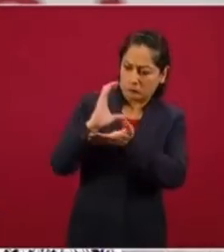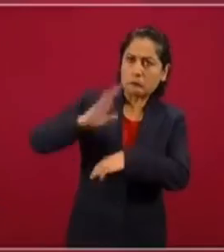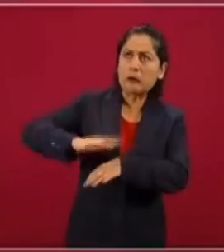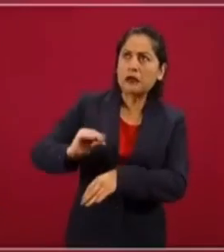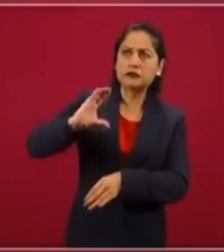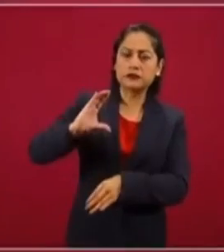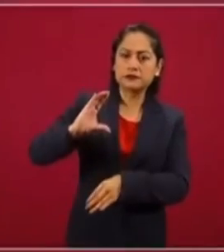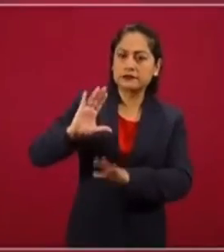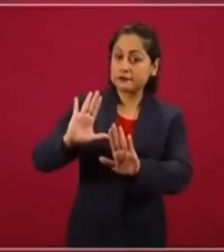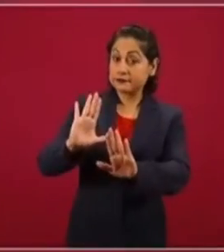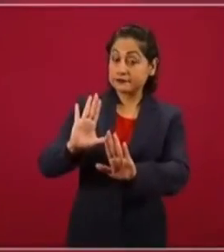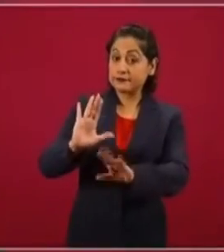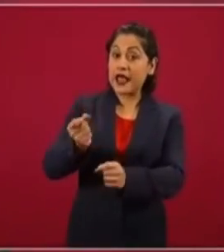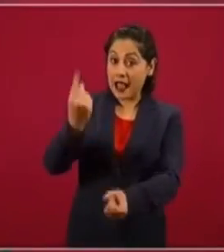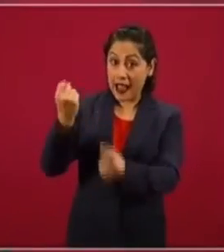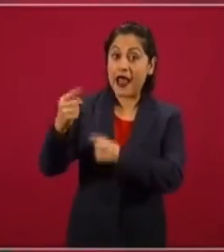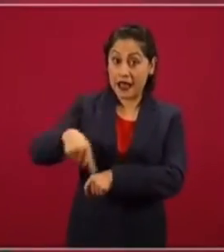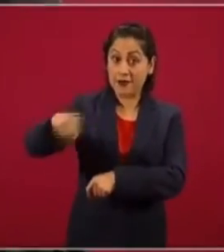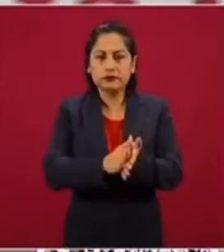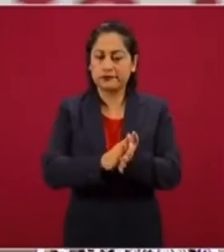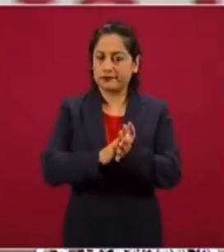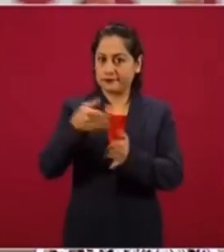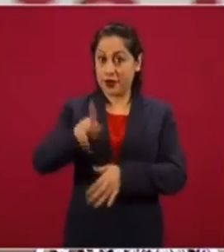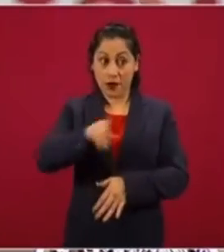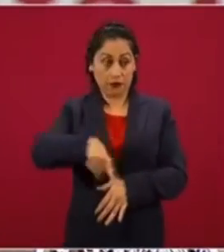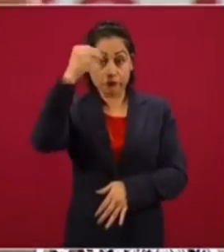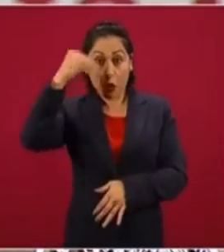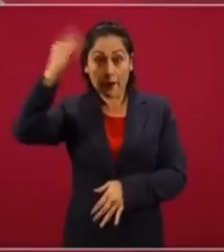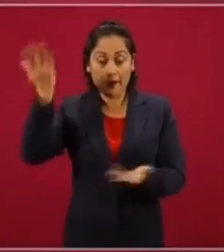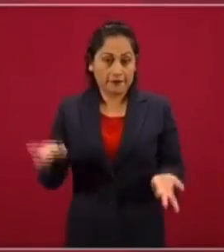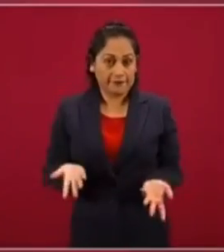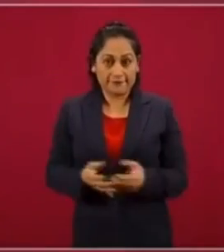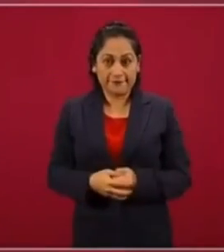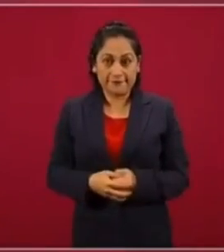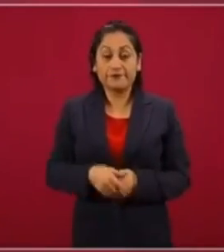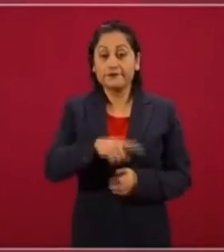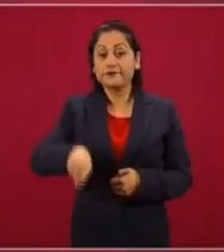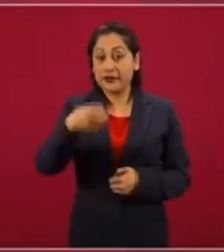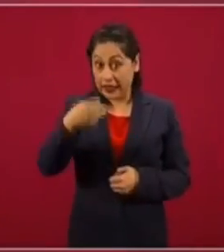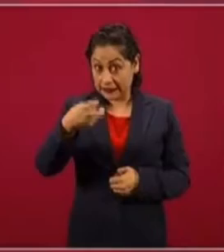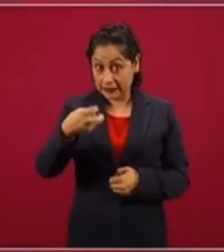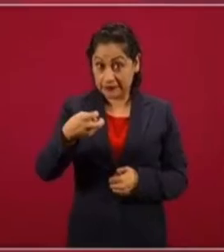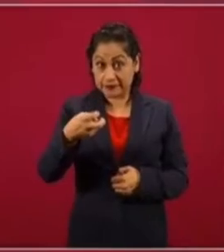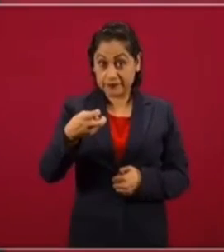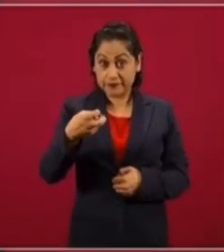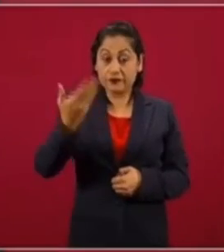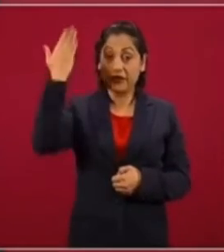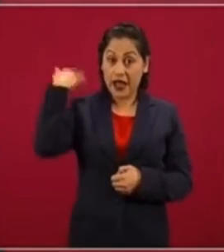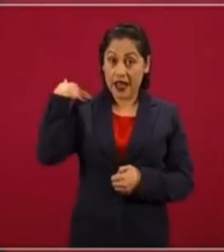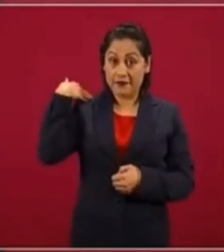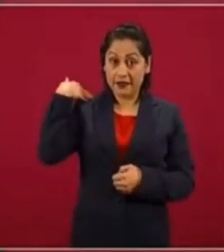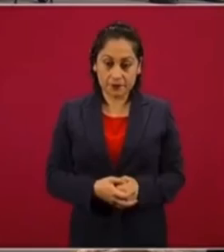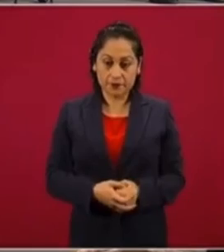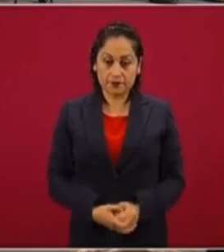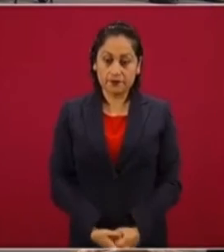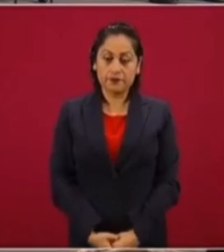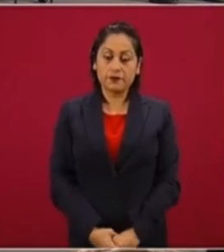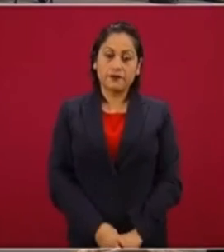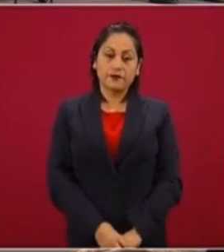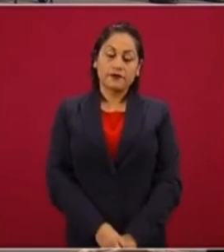algunos de ellos votaron por esa reforma, votaron por la distribución de los recursos.